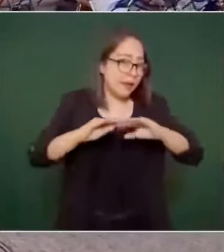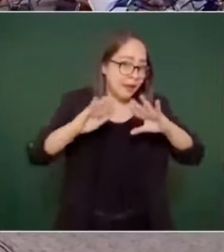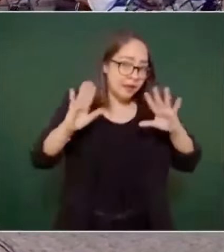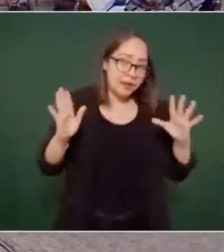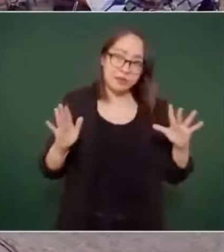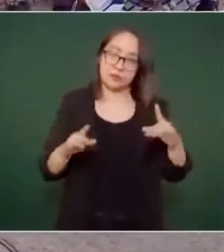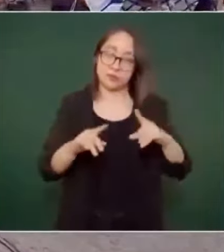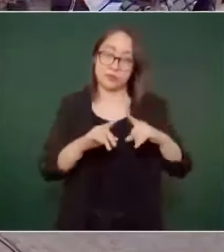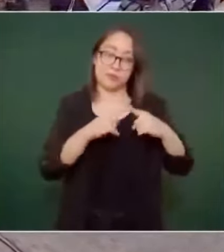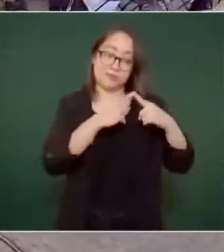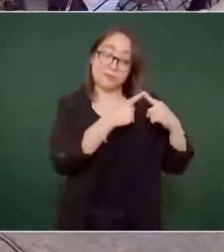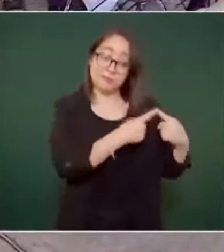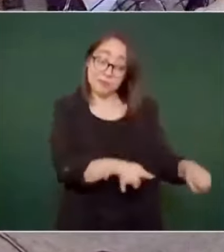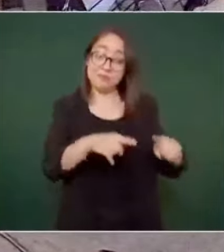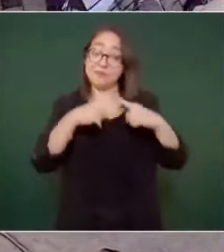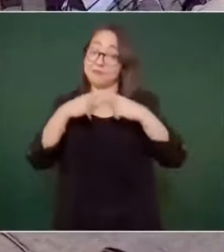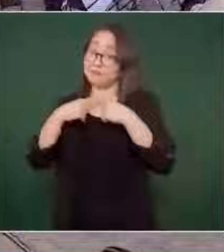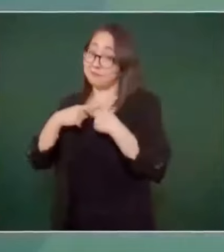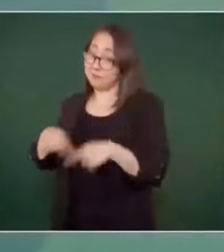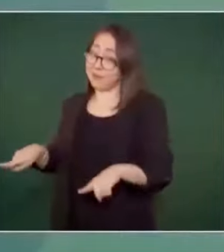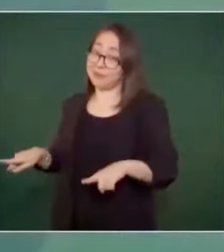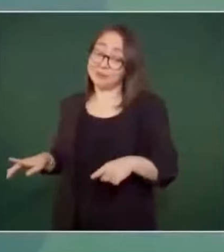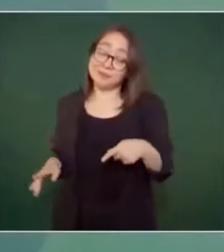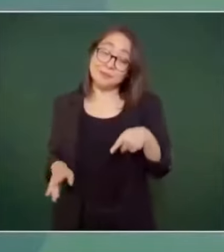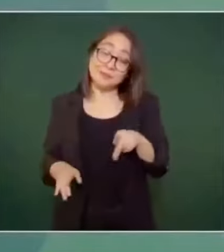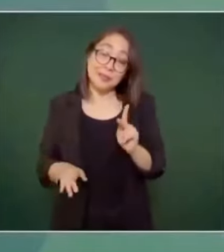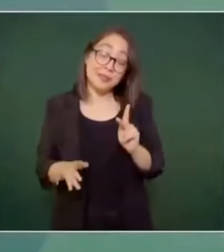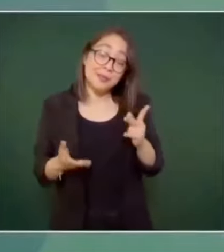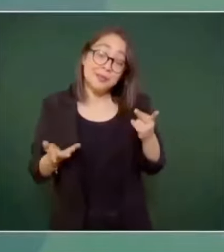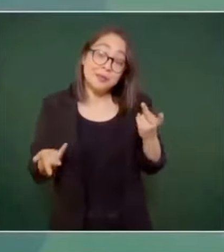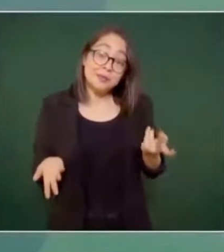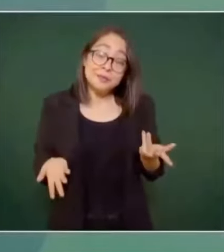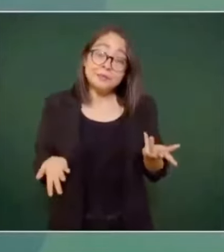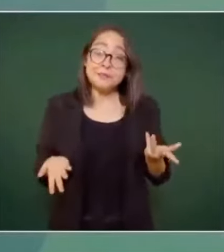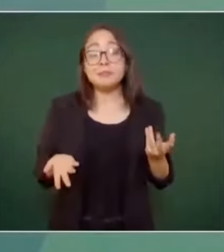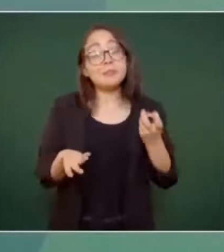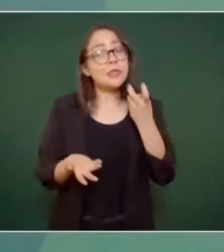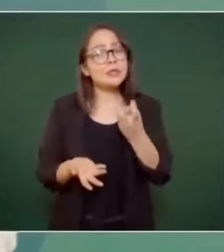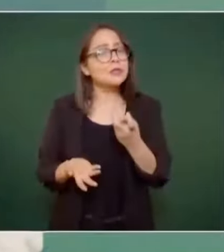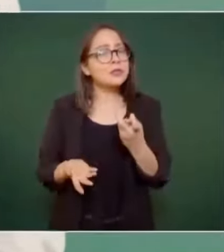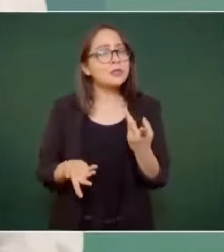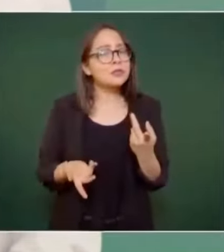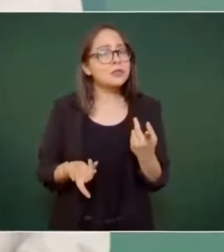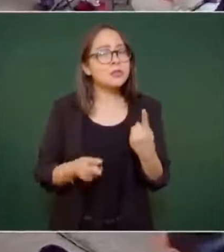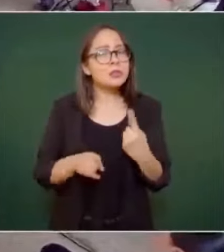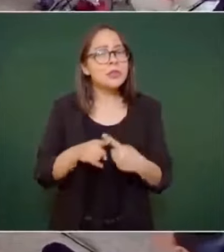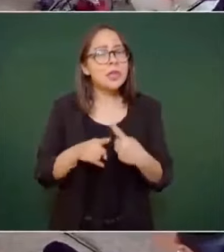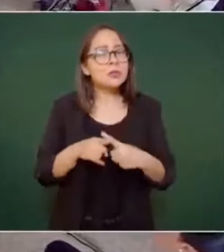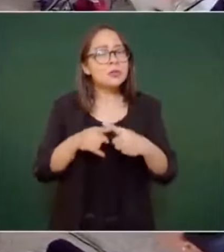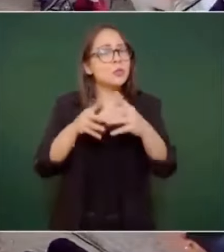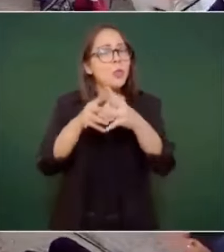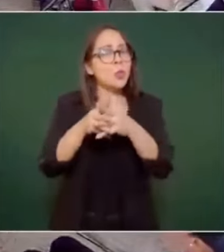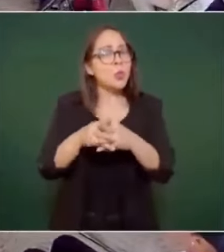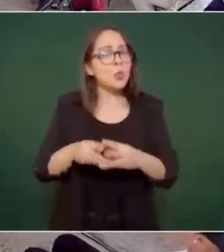Nada más que eso lo va a resolver el pueblo,